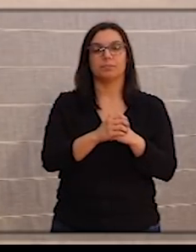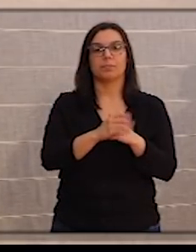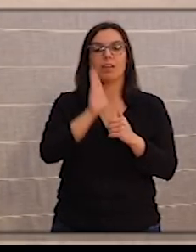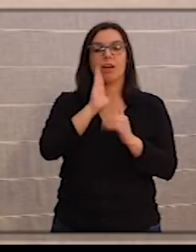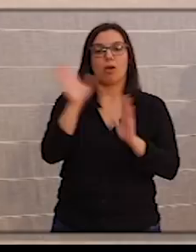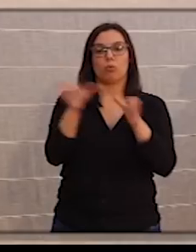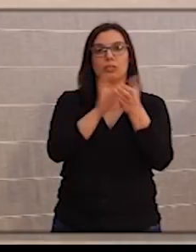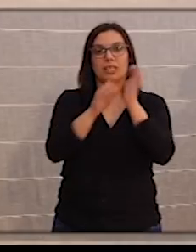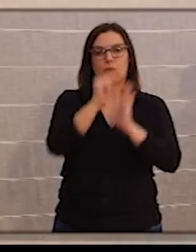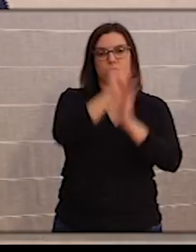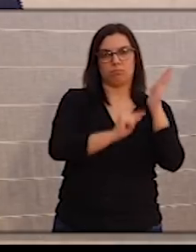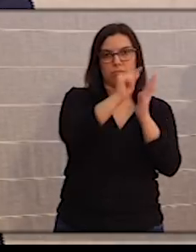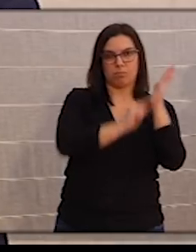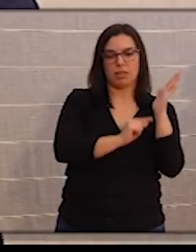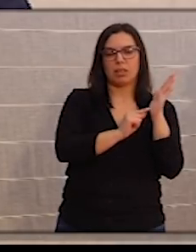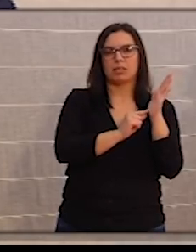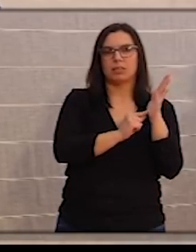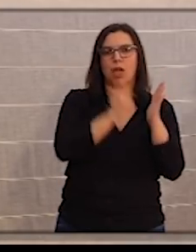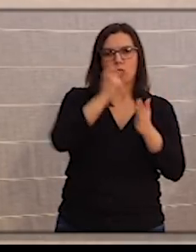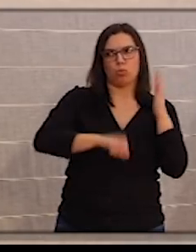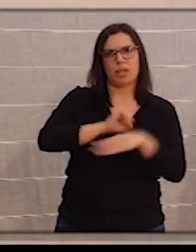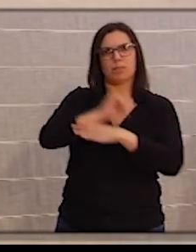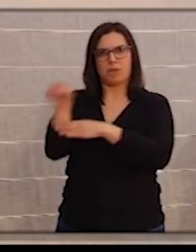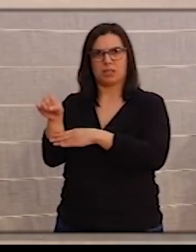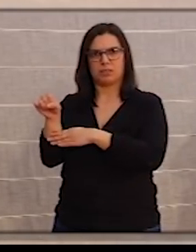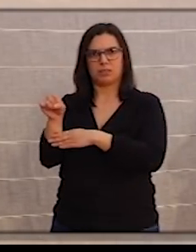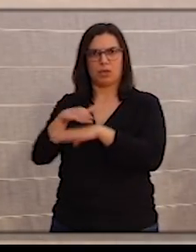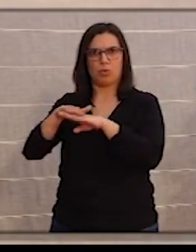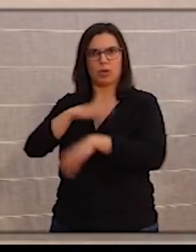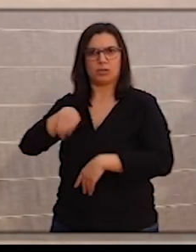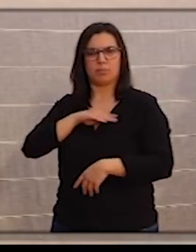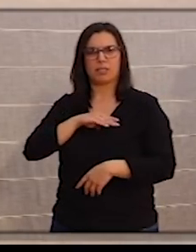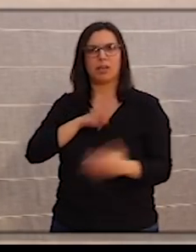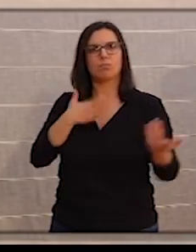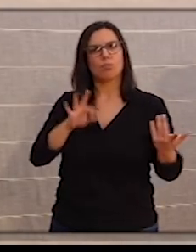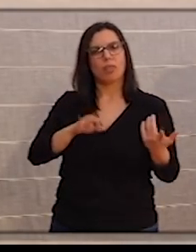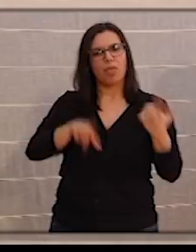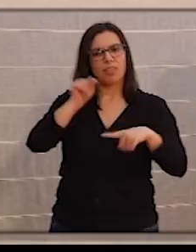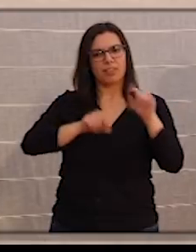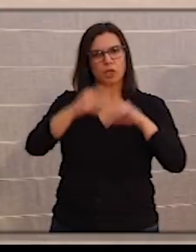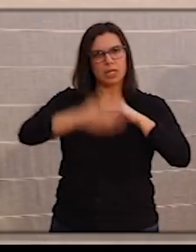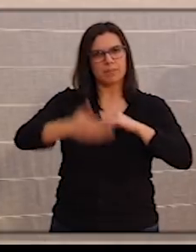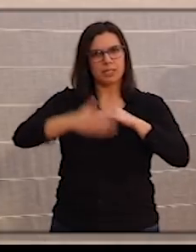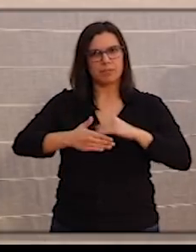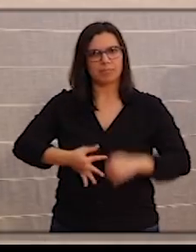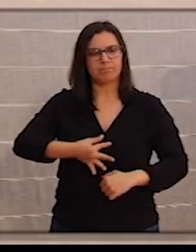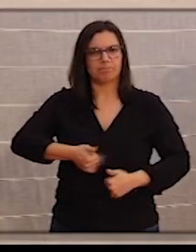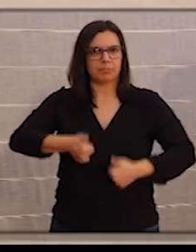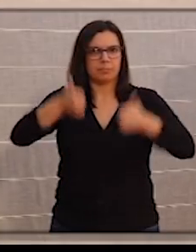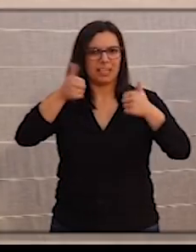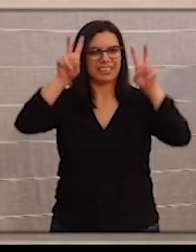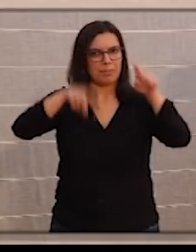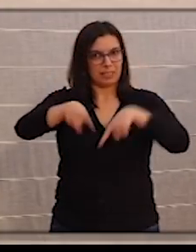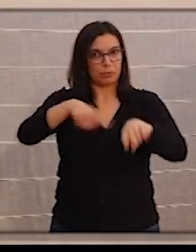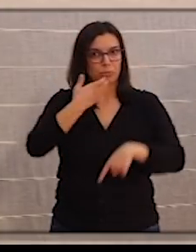por la Junta son más duras que las proclamadas en el estado de alarma. ¿Se plantean tomar decisiones más restrictivas en cuestiones como el